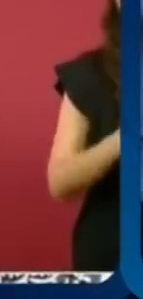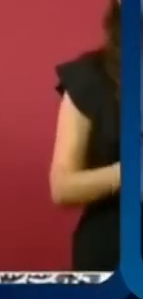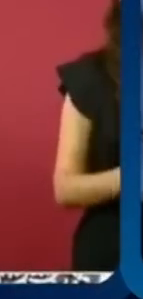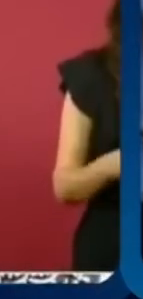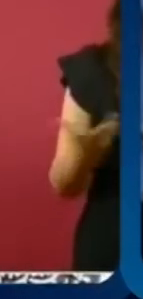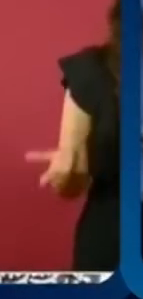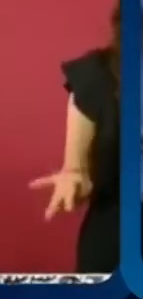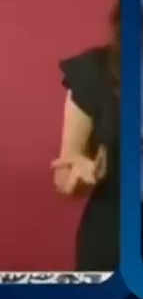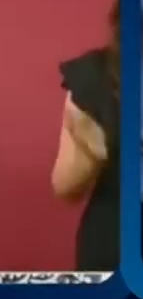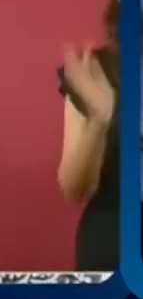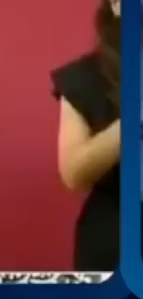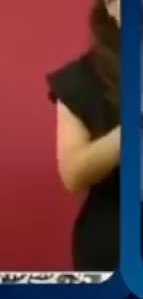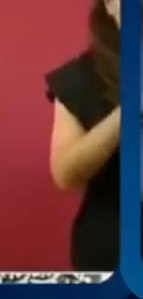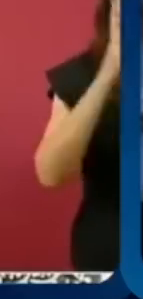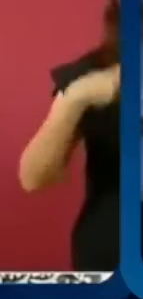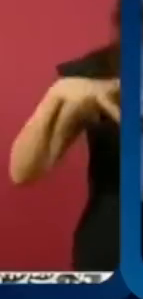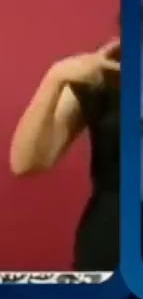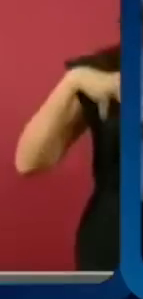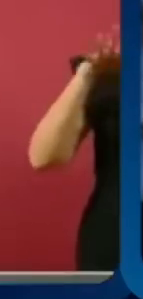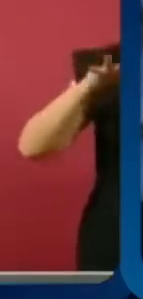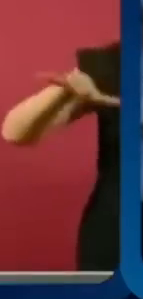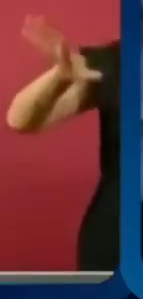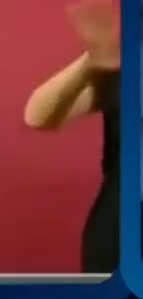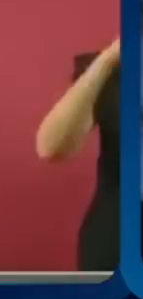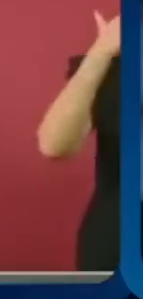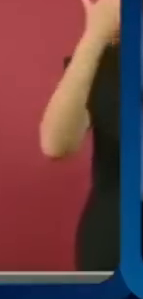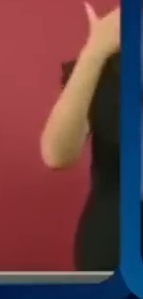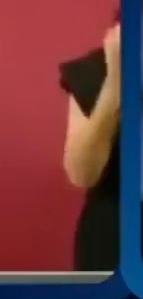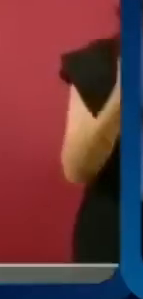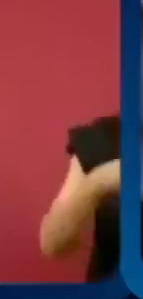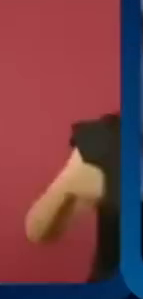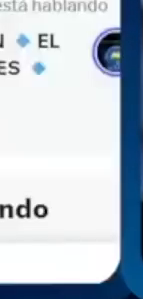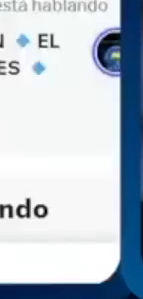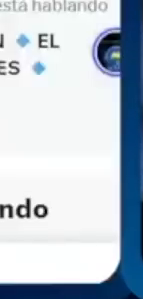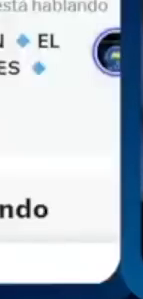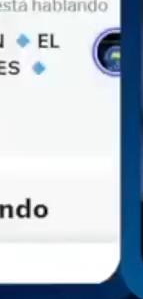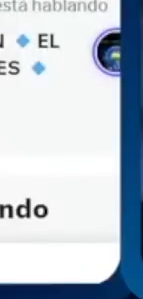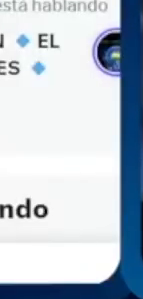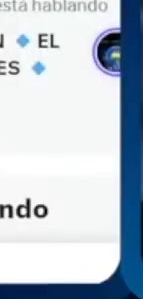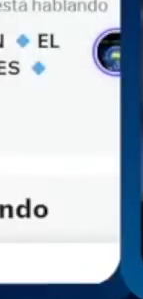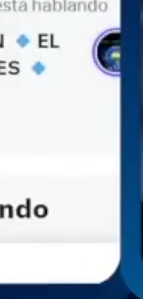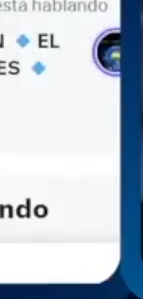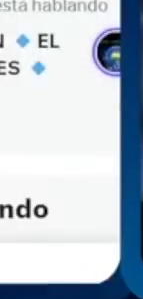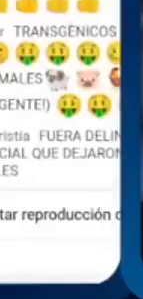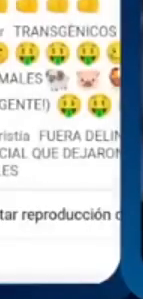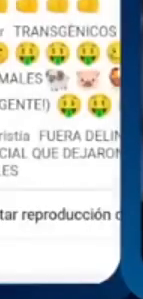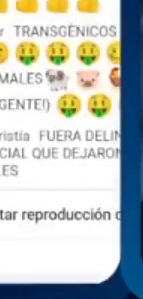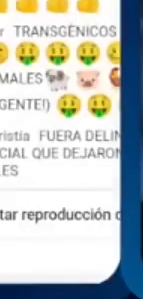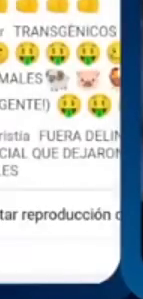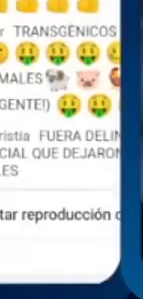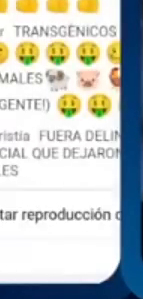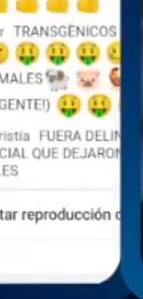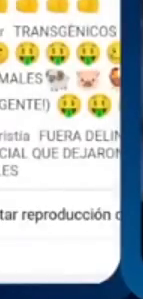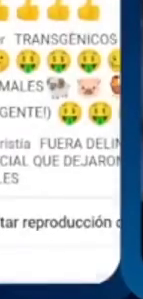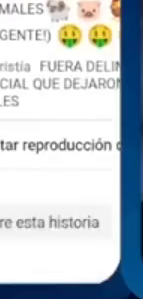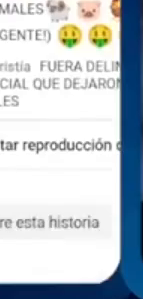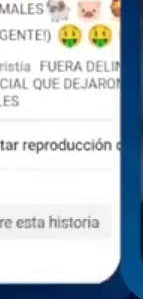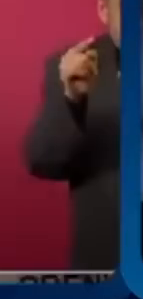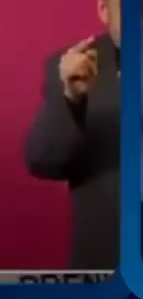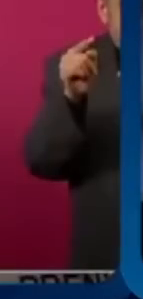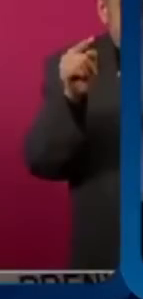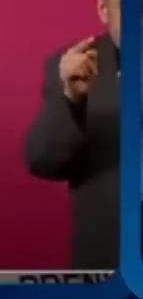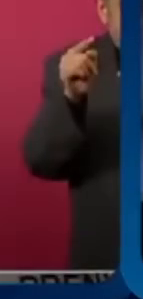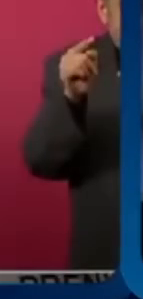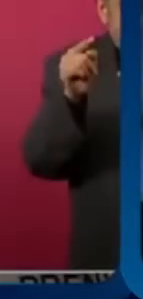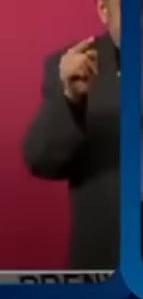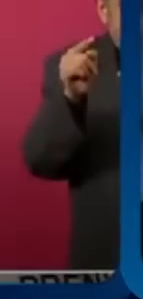ayudar al sur y hoy con López Obrador esto es una realidad. Pues bueno, todo inició con esta declaración que da